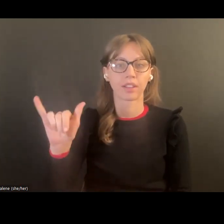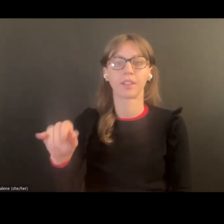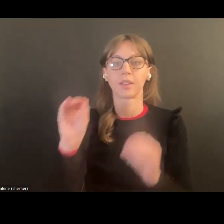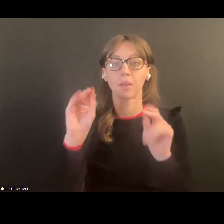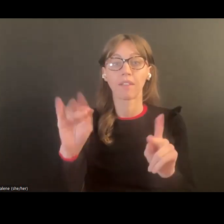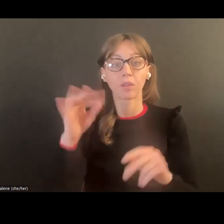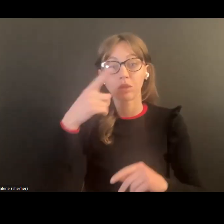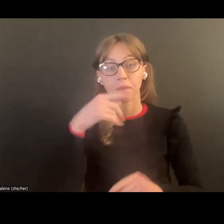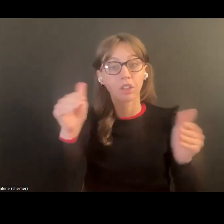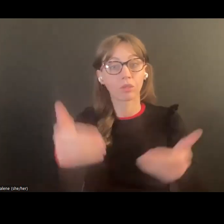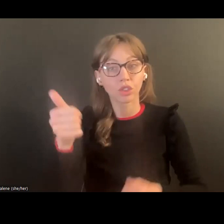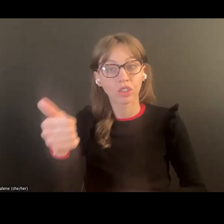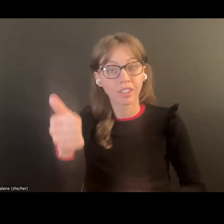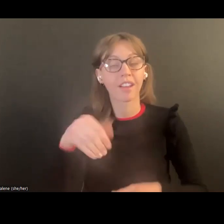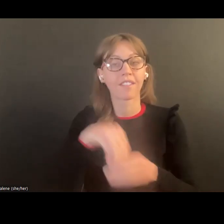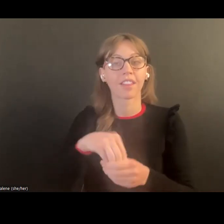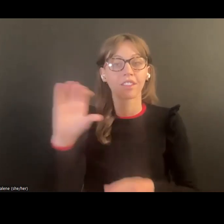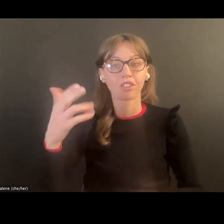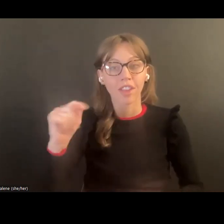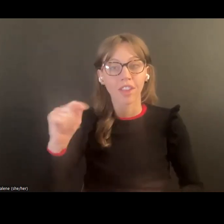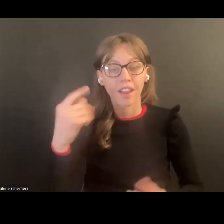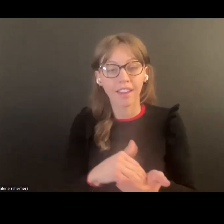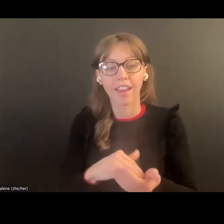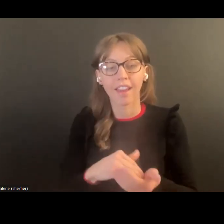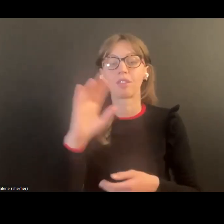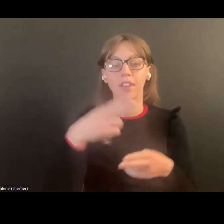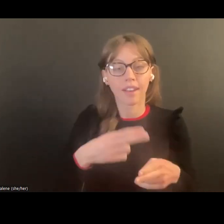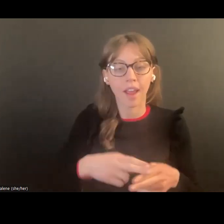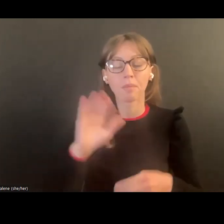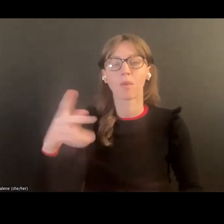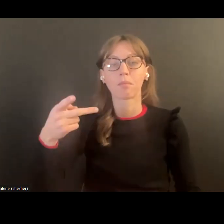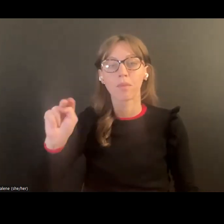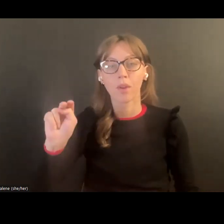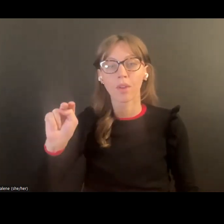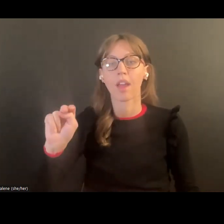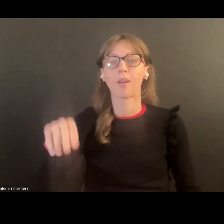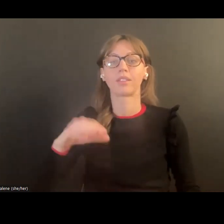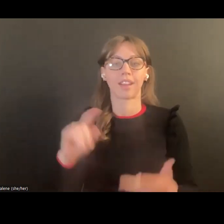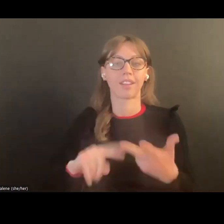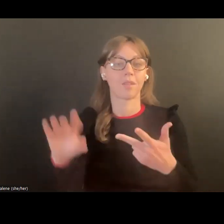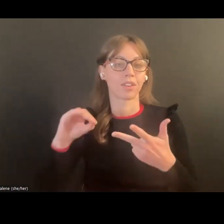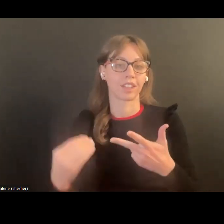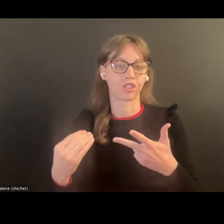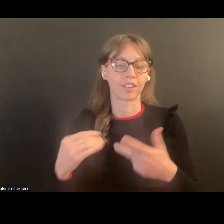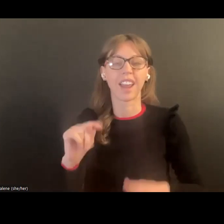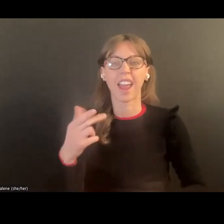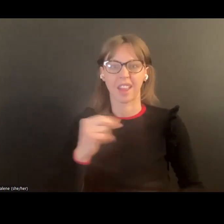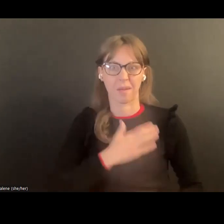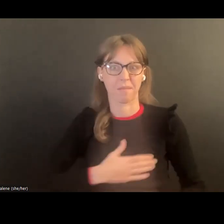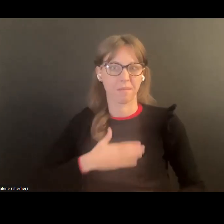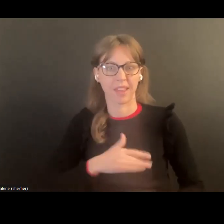Muy bien. Si no hay mucho pedir que pueden presentarse en el chat y sus pronombres